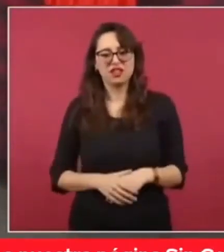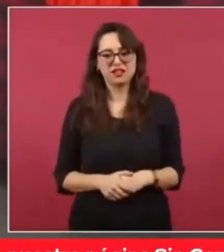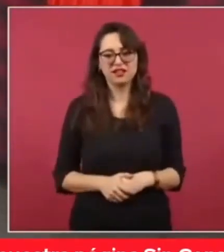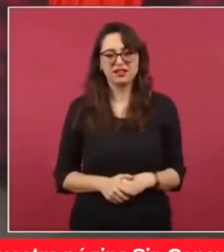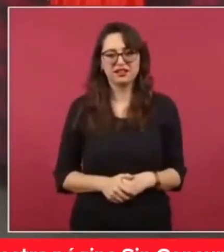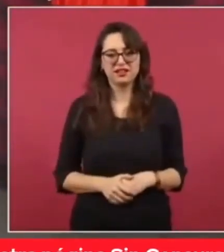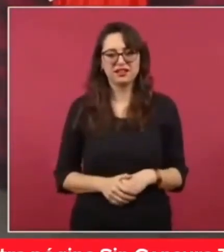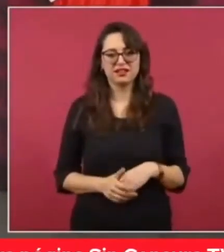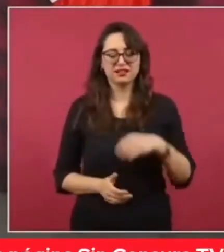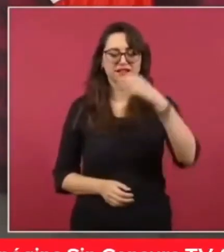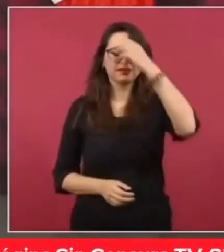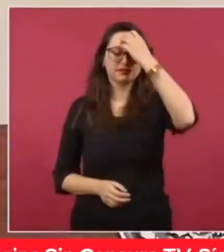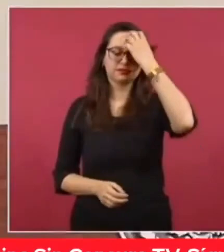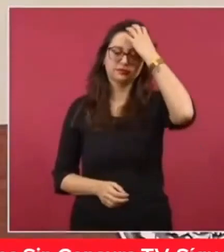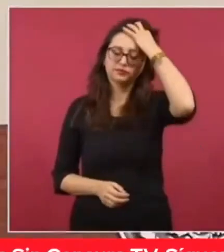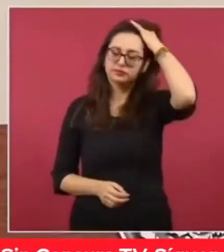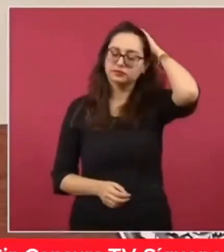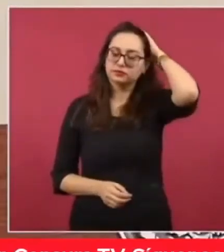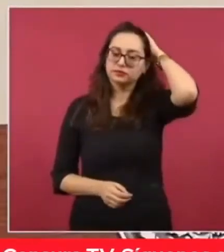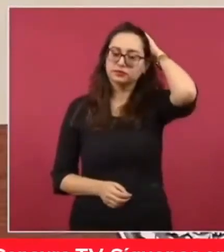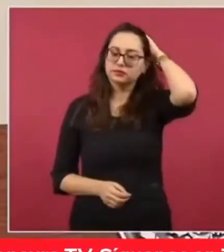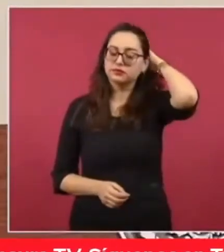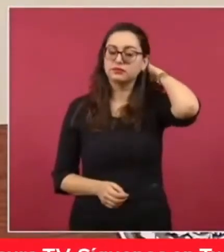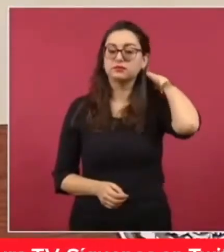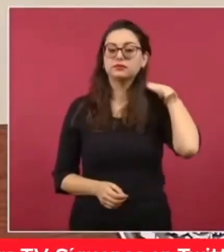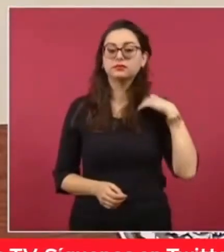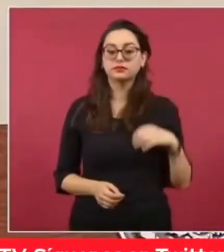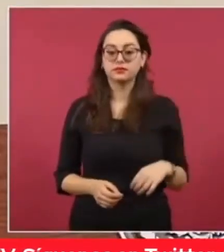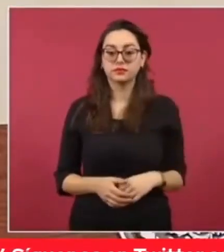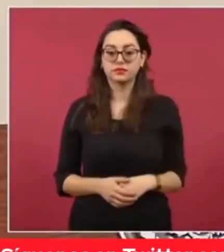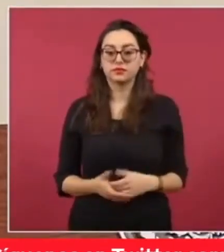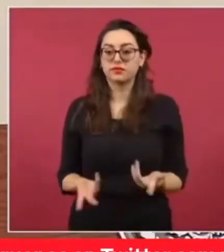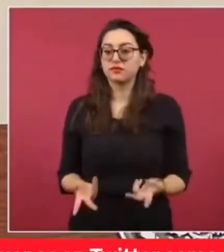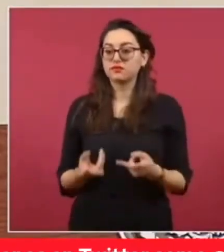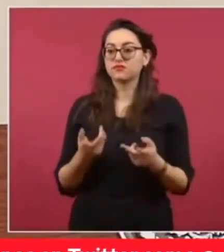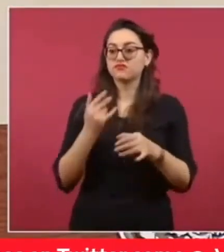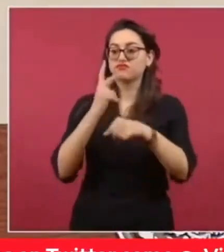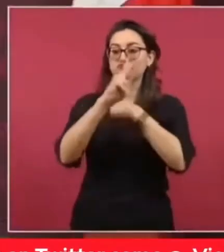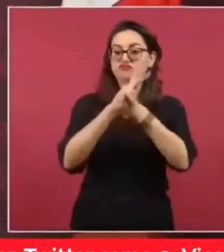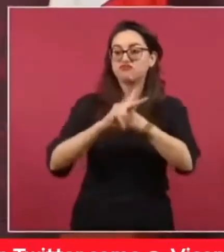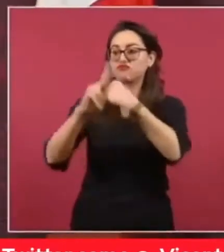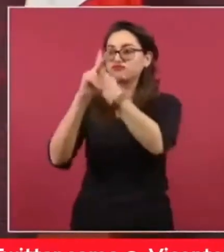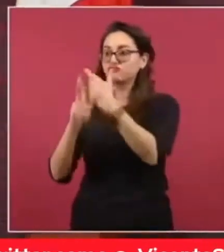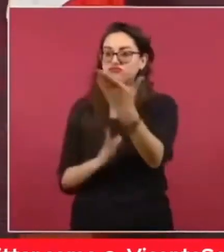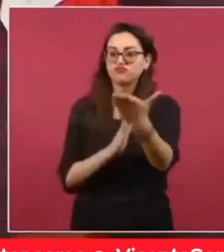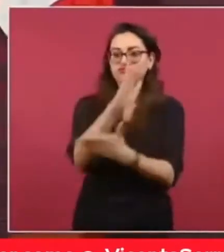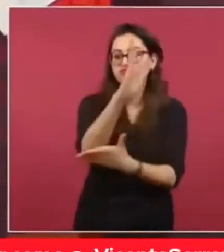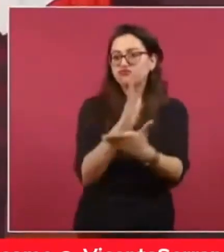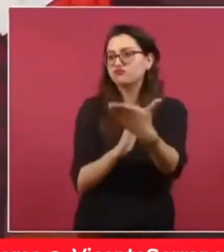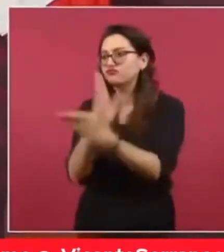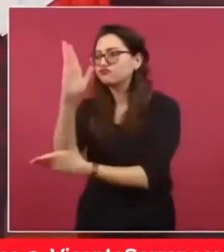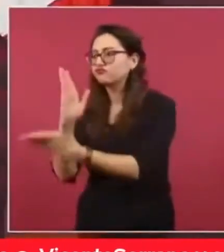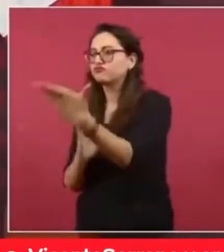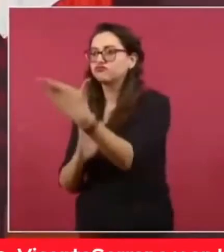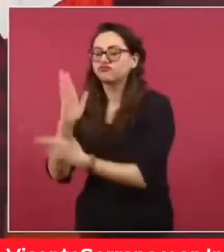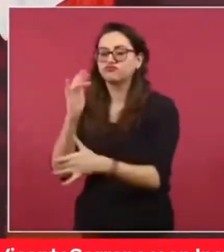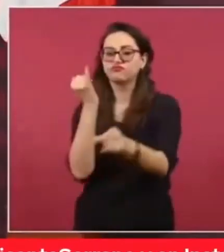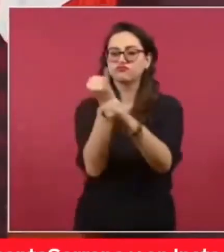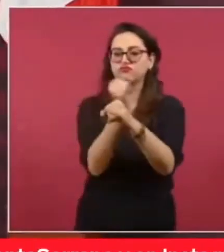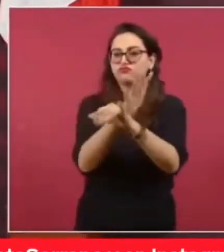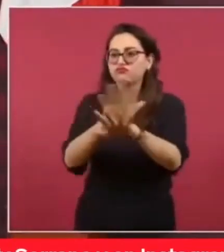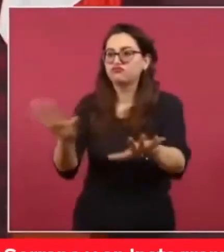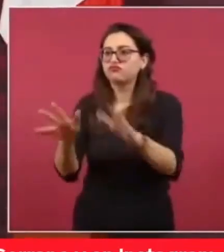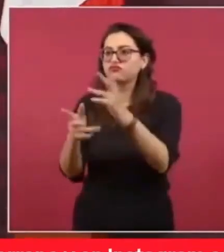de información o manipulación al proceso? ¿Y a Carmen